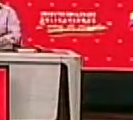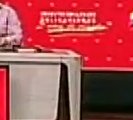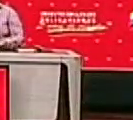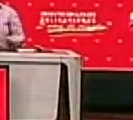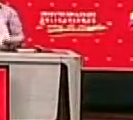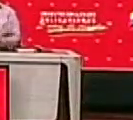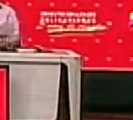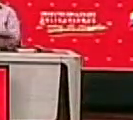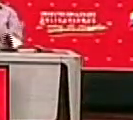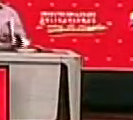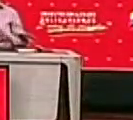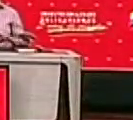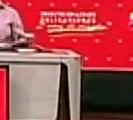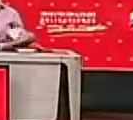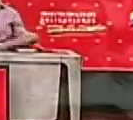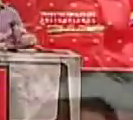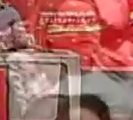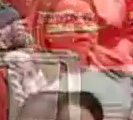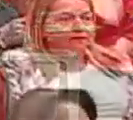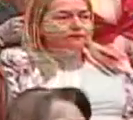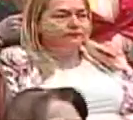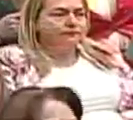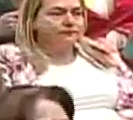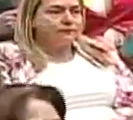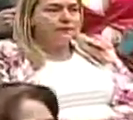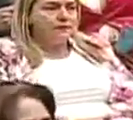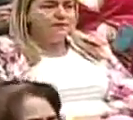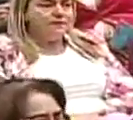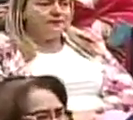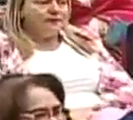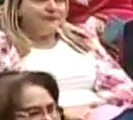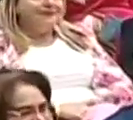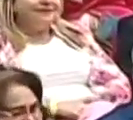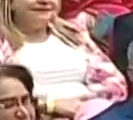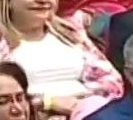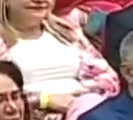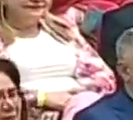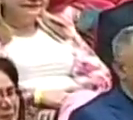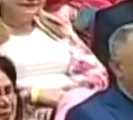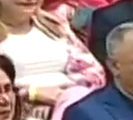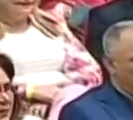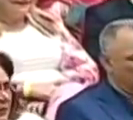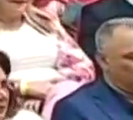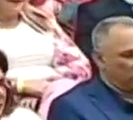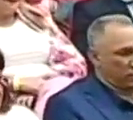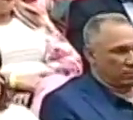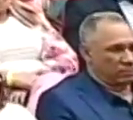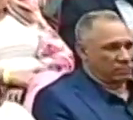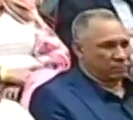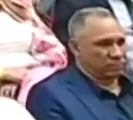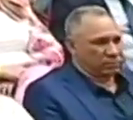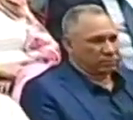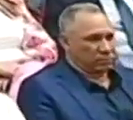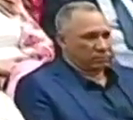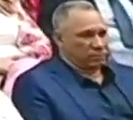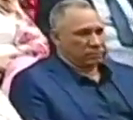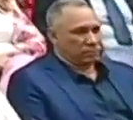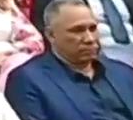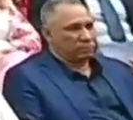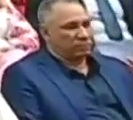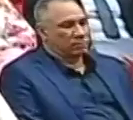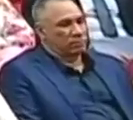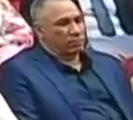Mi saludo solidario y revolucionario. Hoy,